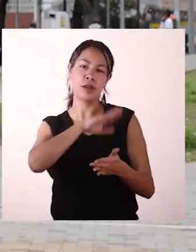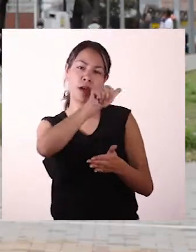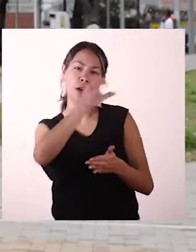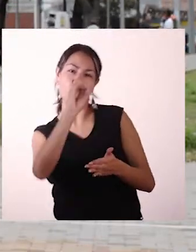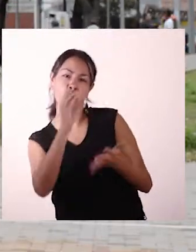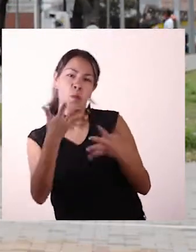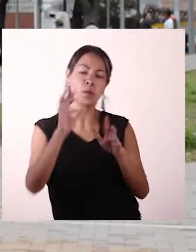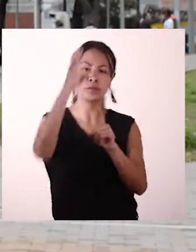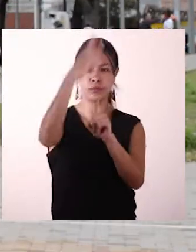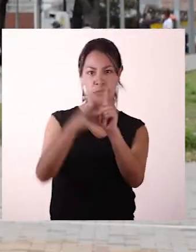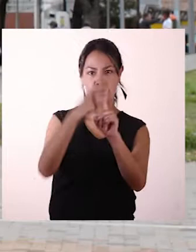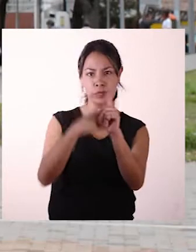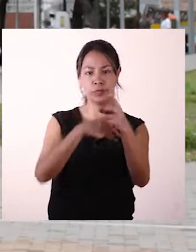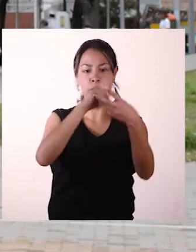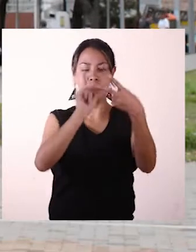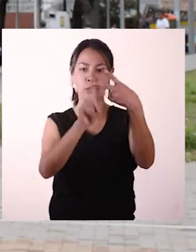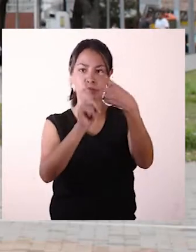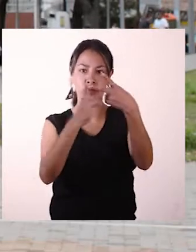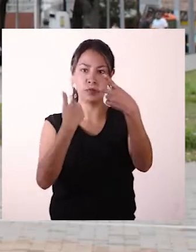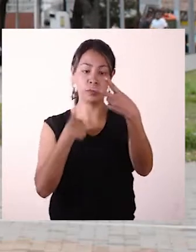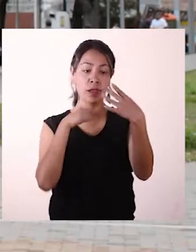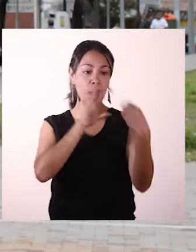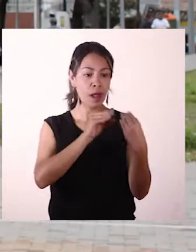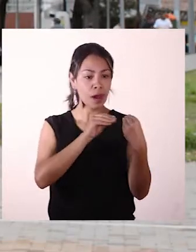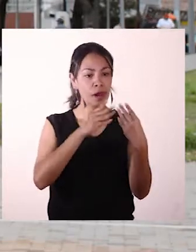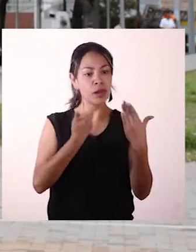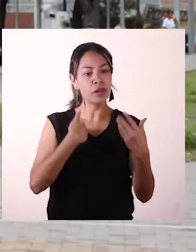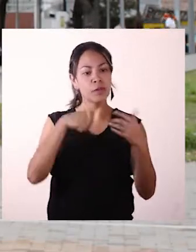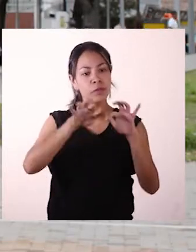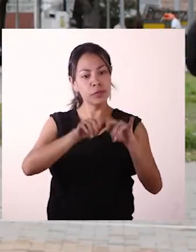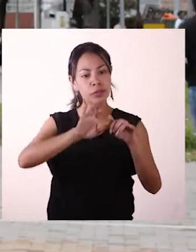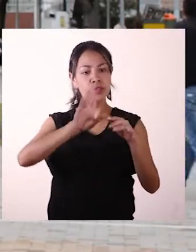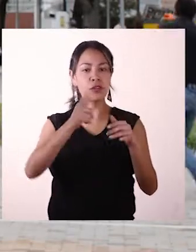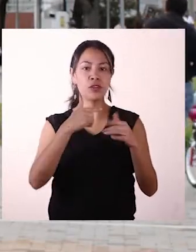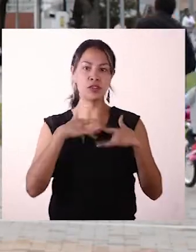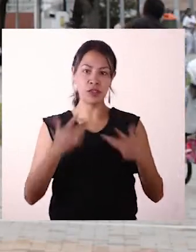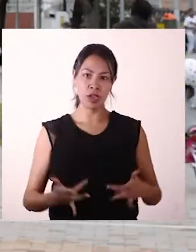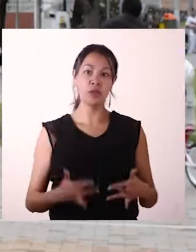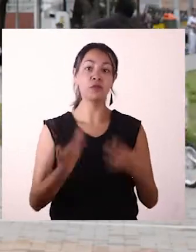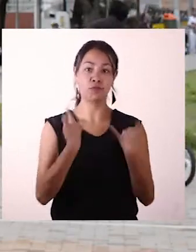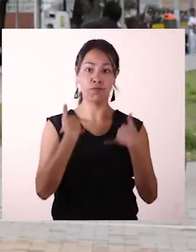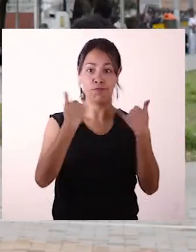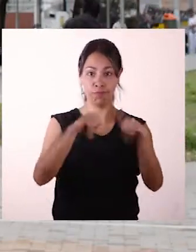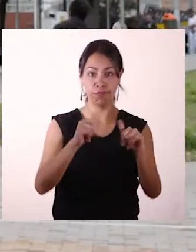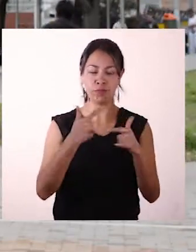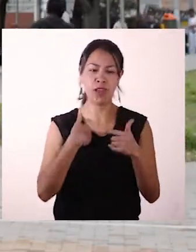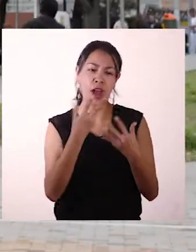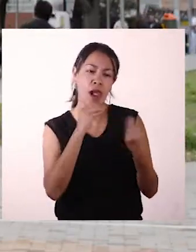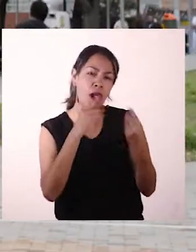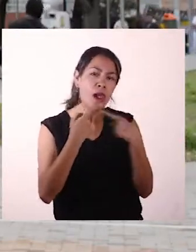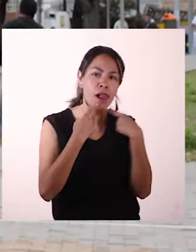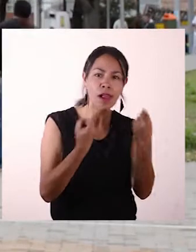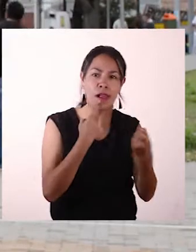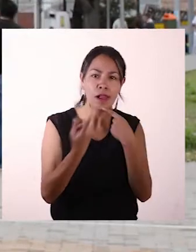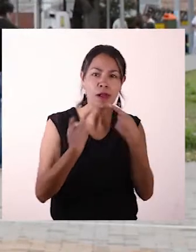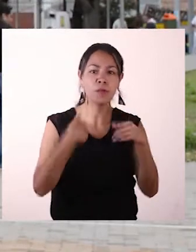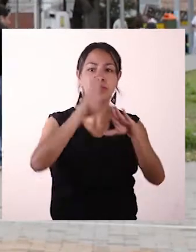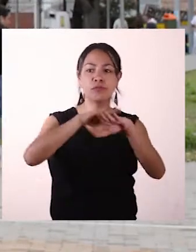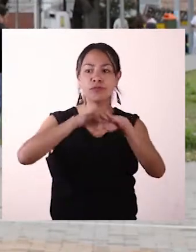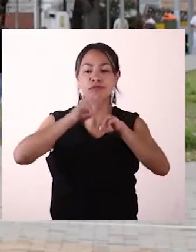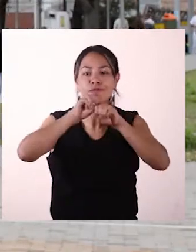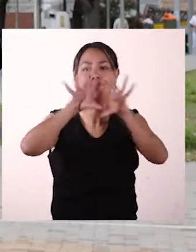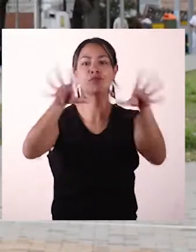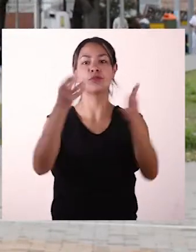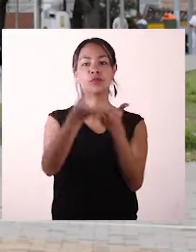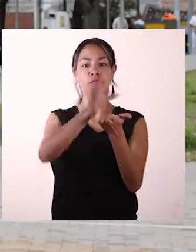o alcaldesa más o menos en tres meses. Segundo, hablé con el ministro de Salud, con Alejandro Gaviria. Con él tenemos una ruta mancomunada. Anunciaremos